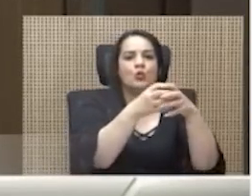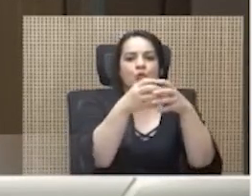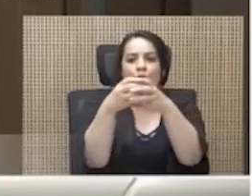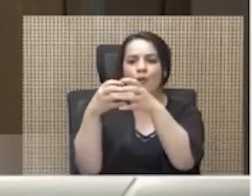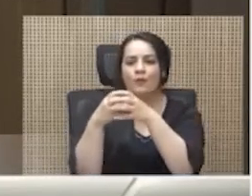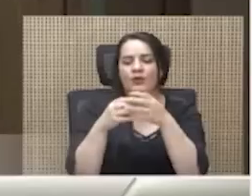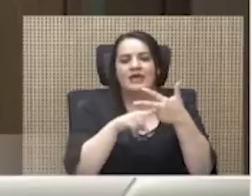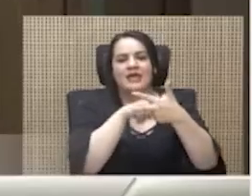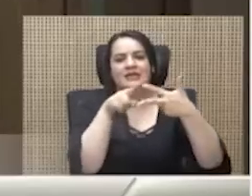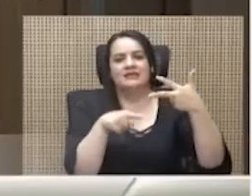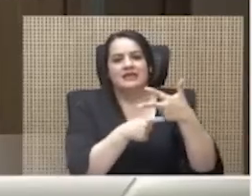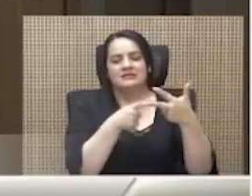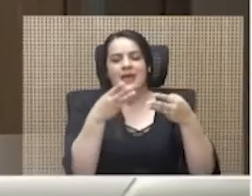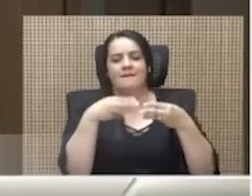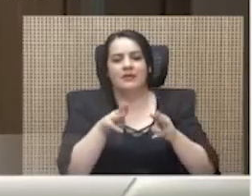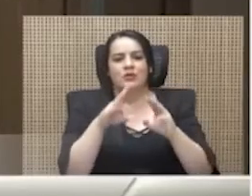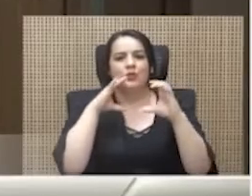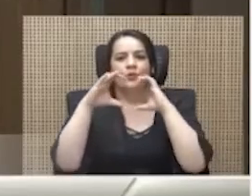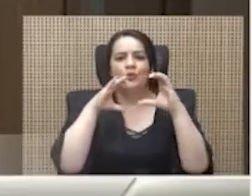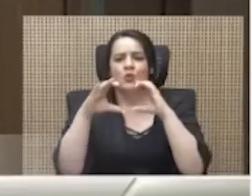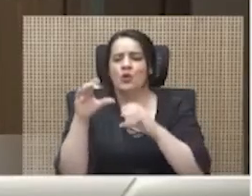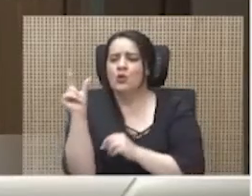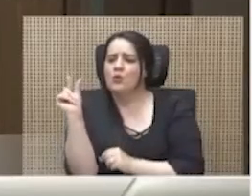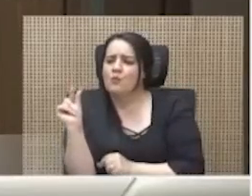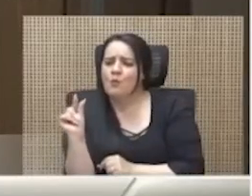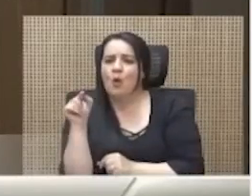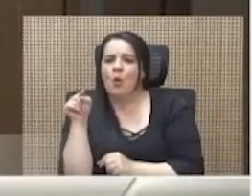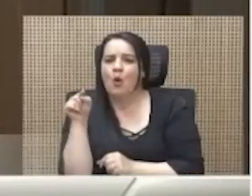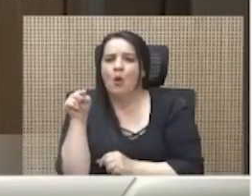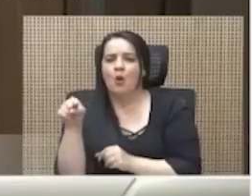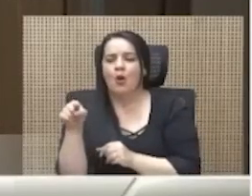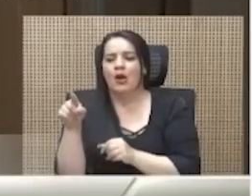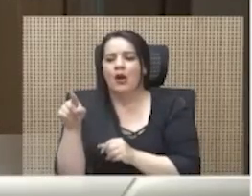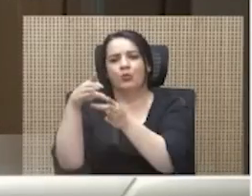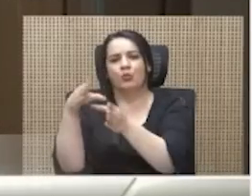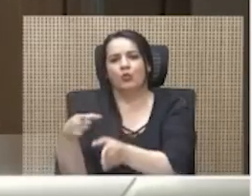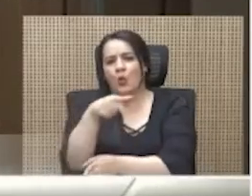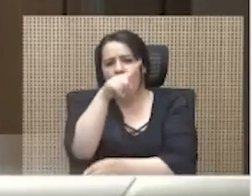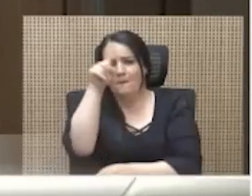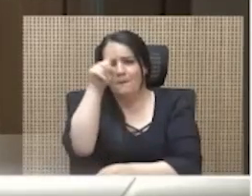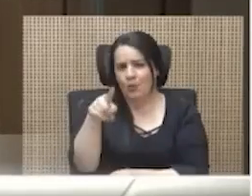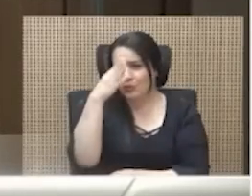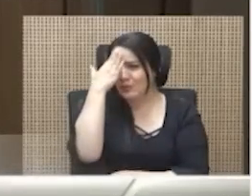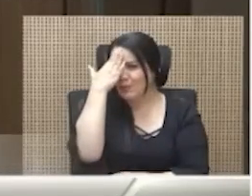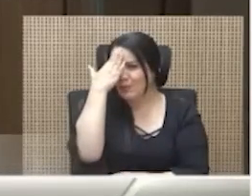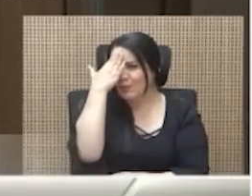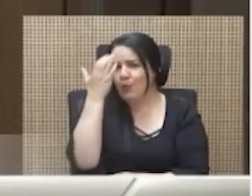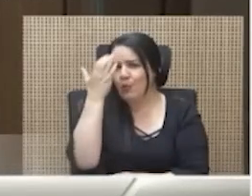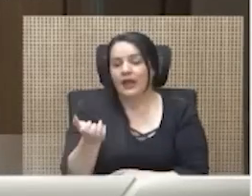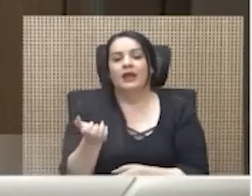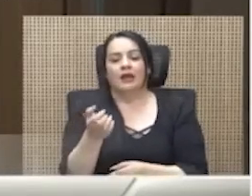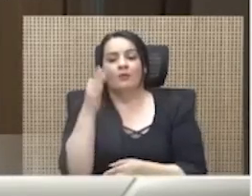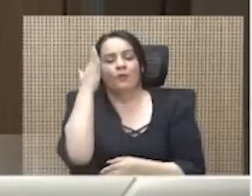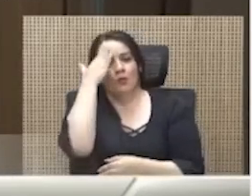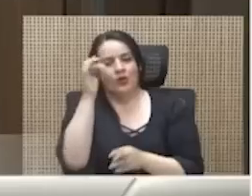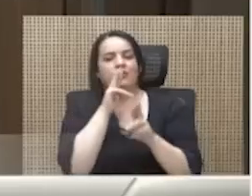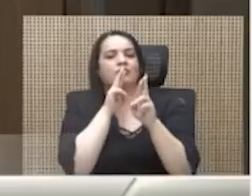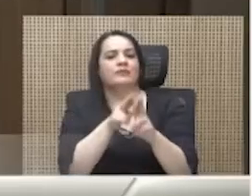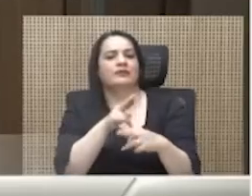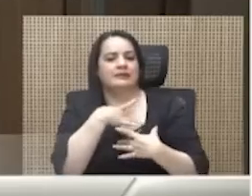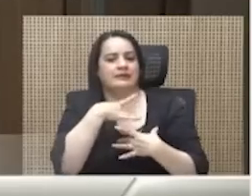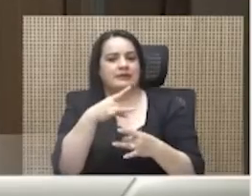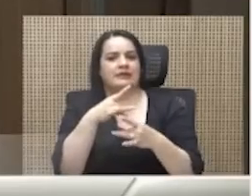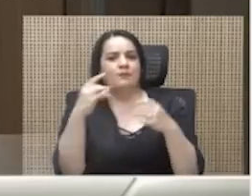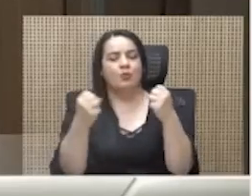puñadito de diputados. ¿Y por qué? Se preguntarán ustedes. Porque responden a intereses de los poderosos grupos que durante